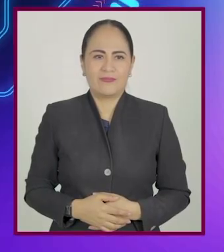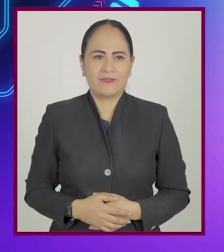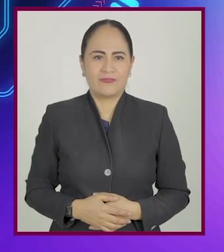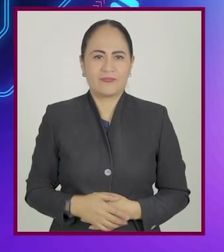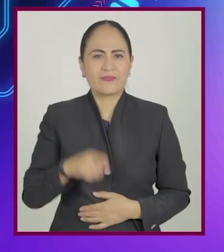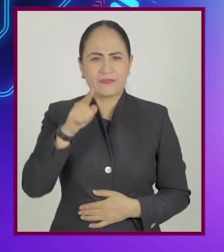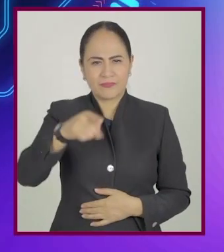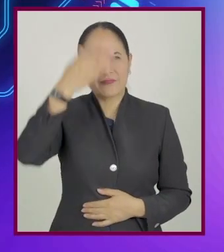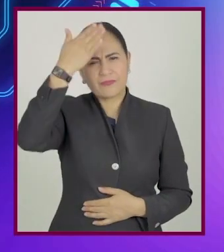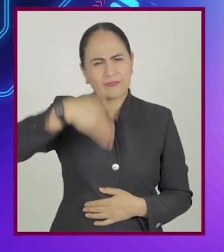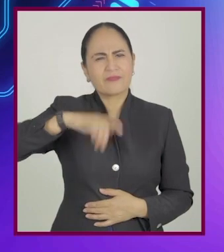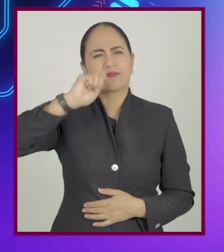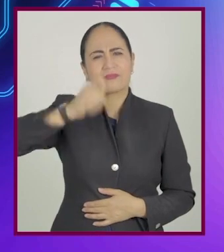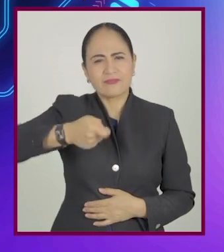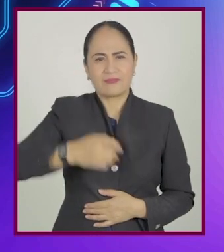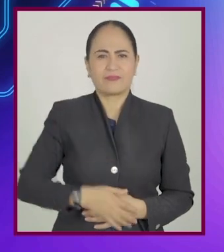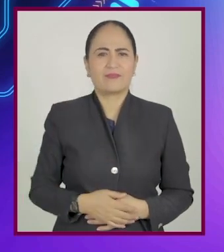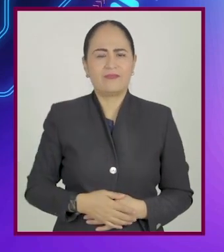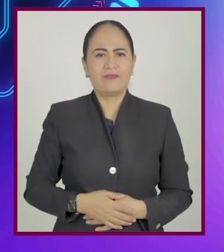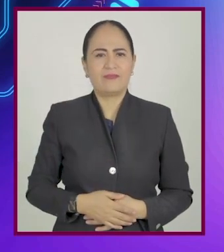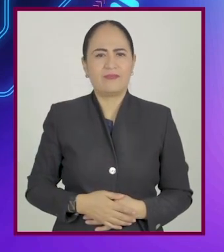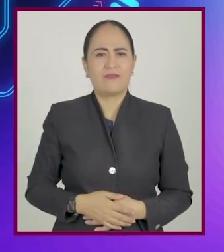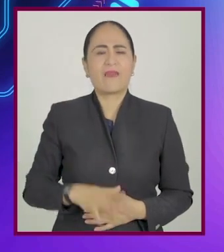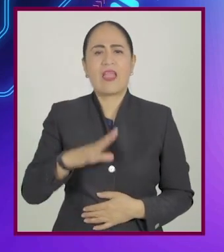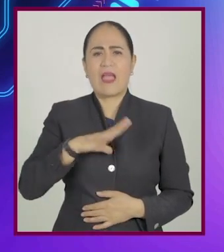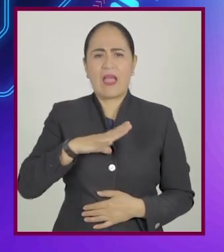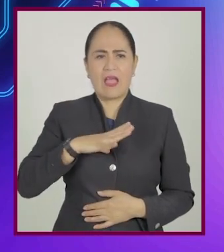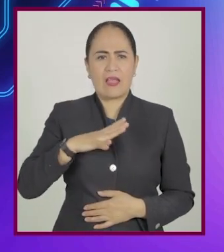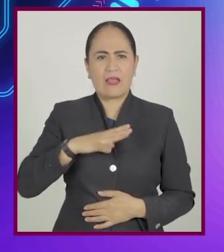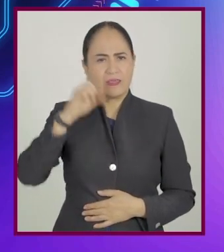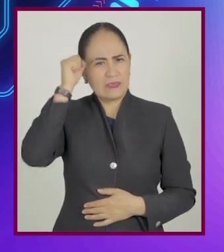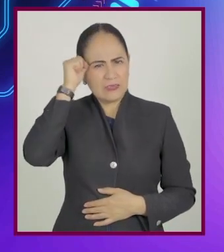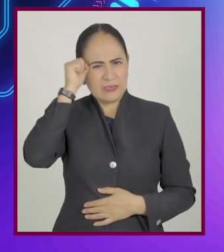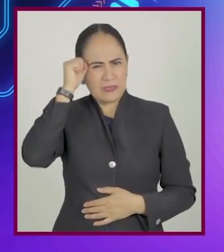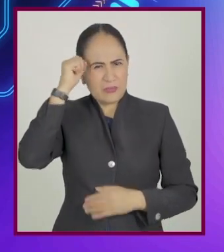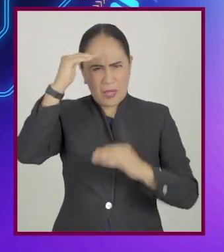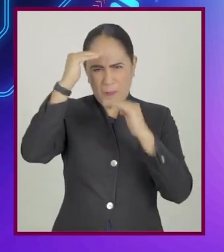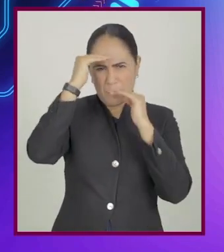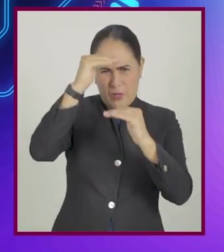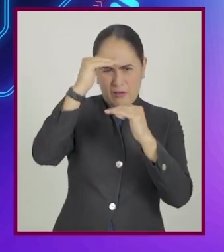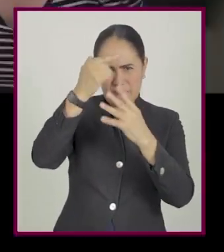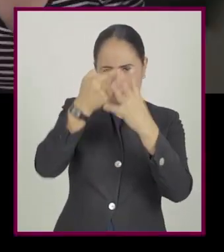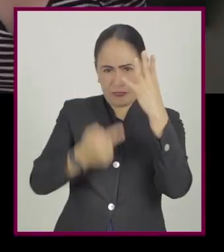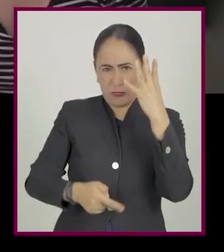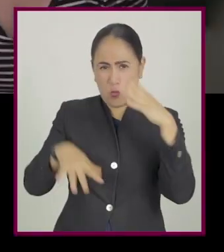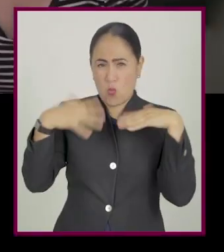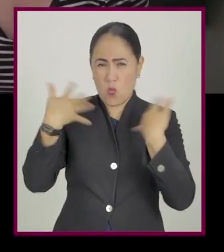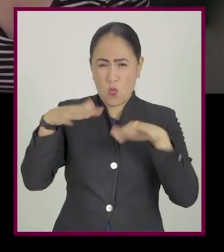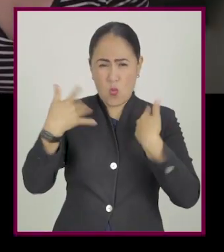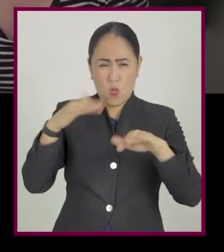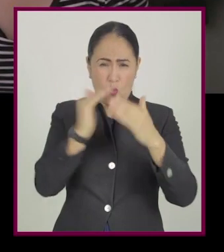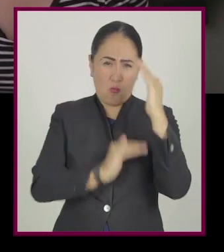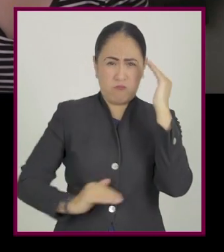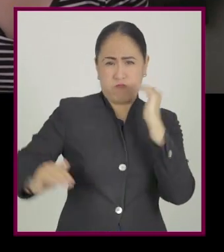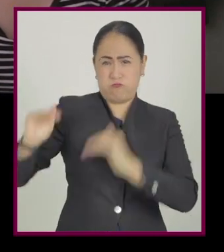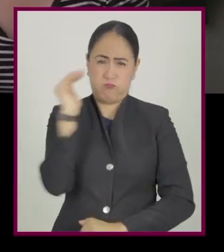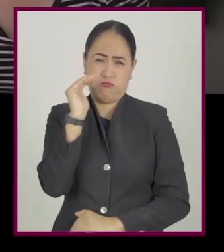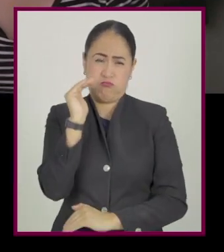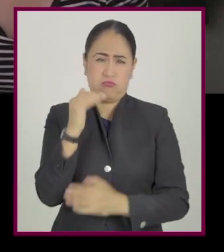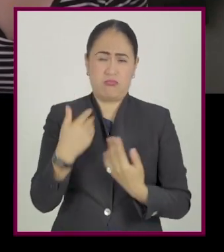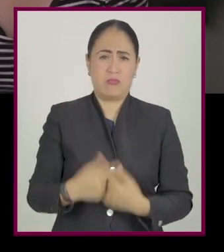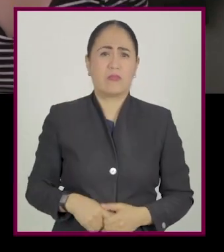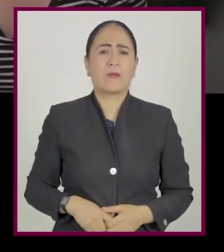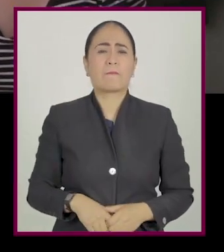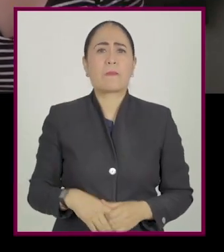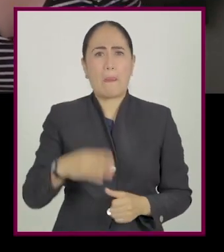¿Sabías que existe un síndrome relacionado con capacidades mentales prodigiosas? Entre ellas está la de